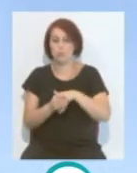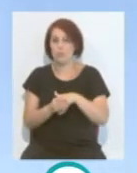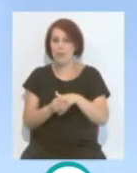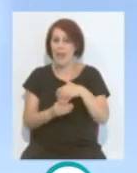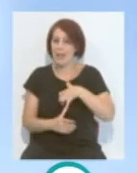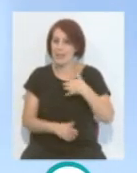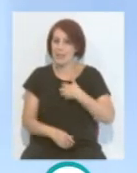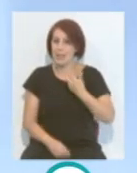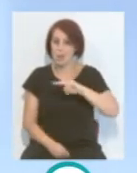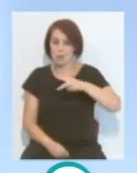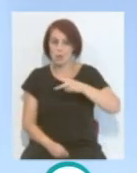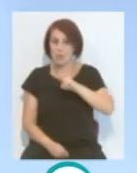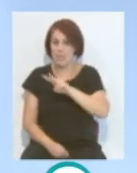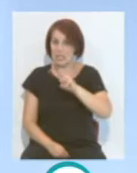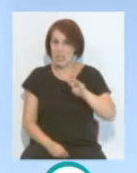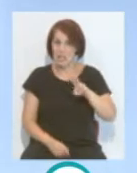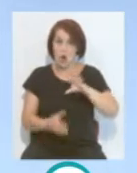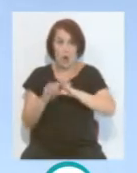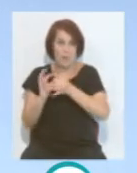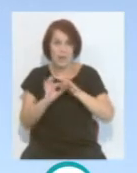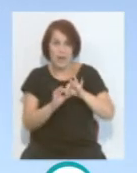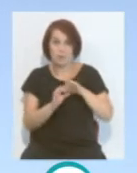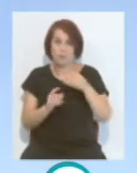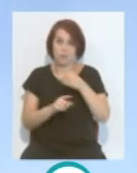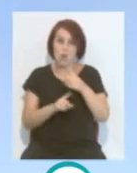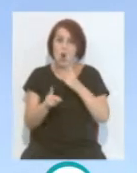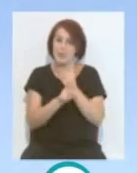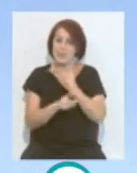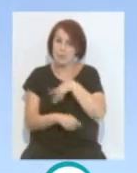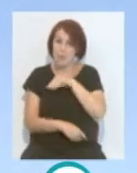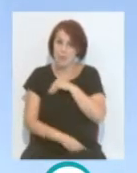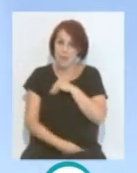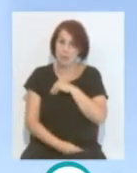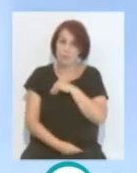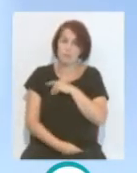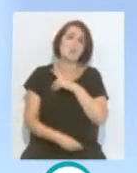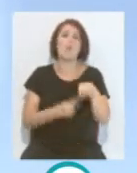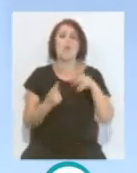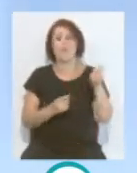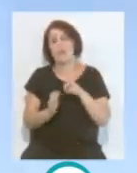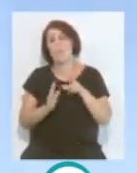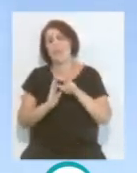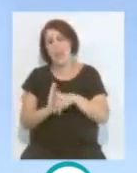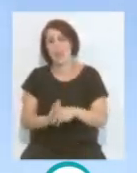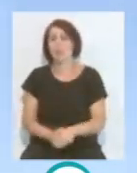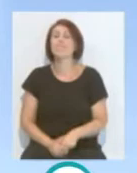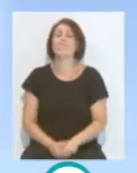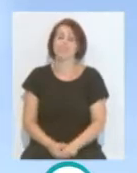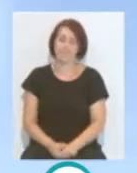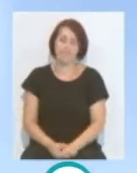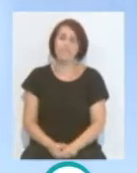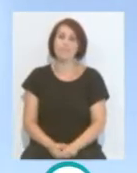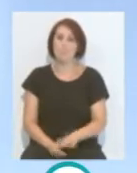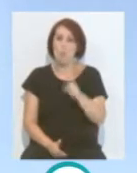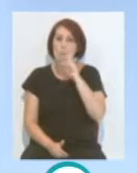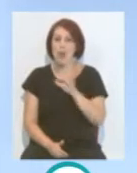Argentina Su-23 con la Olímpica, que será rival de España, se incorporará también de manera más tardía. Así es, ¿no? Bueno,